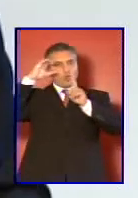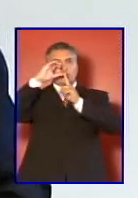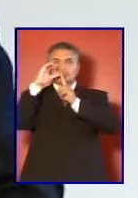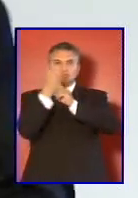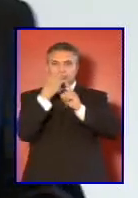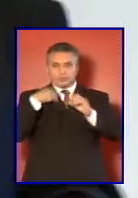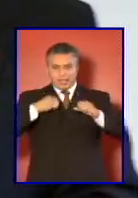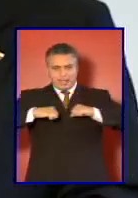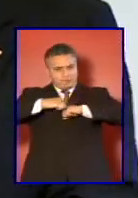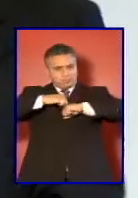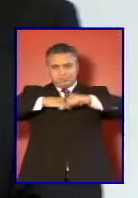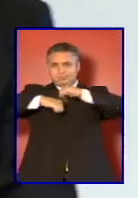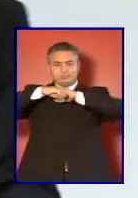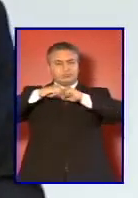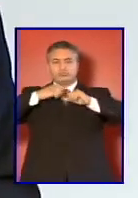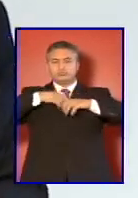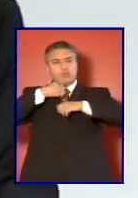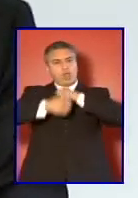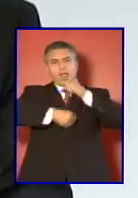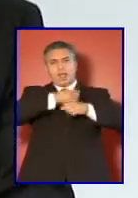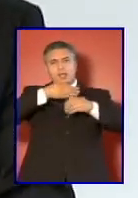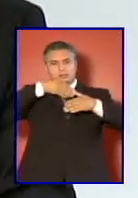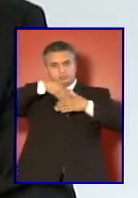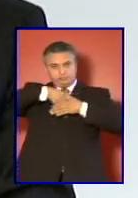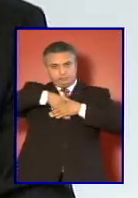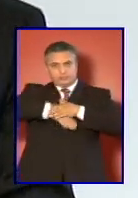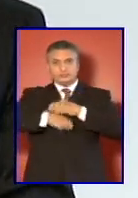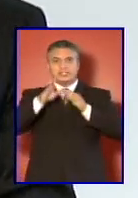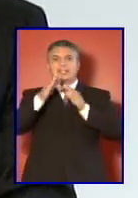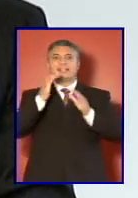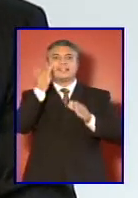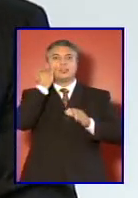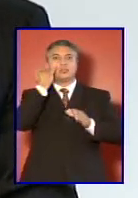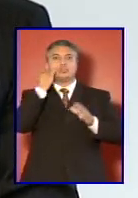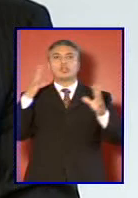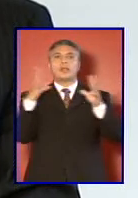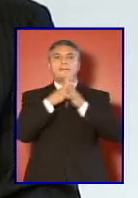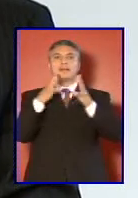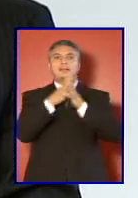extremadamente arraigada en la institución militar de origen?